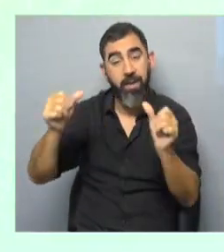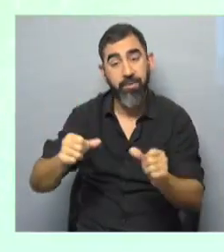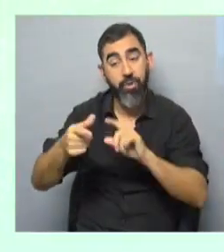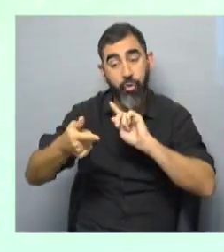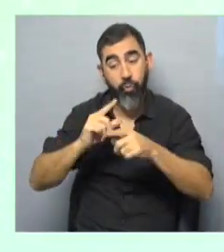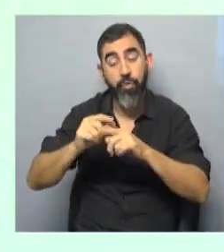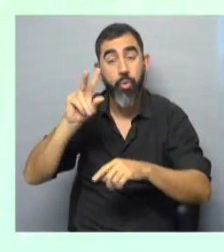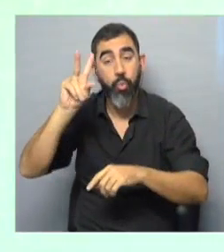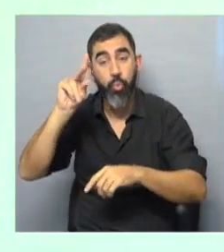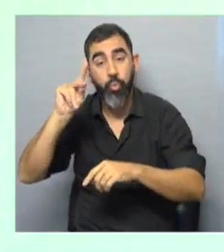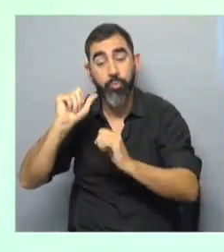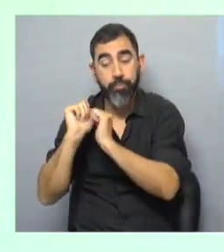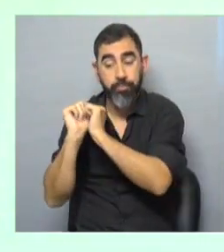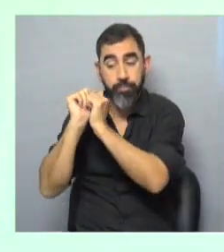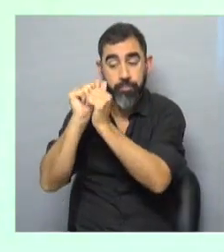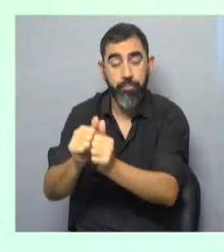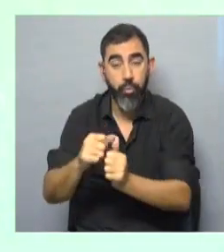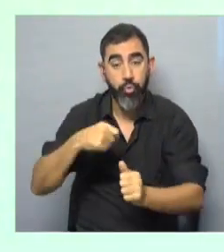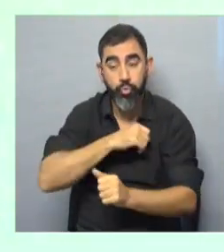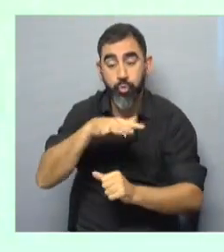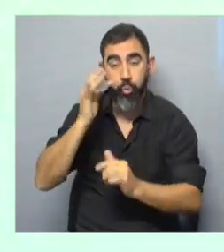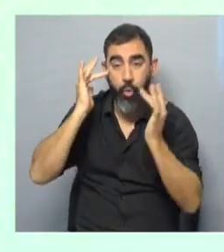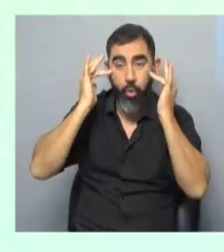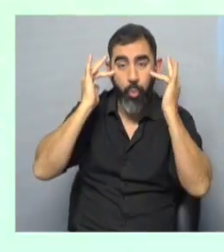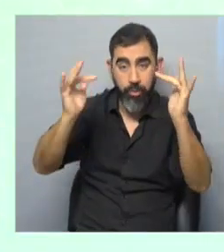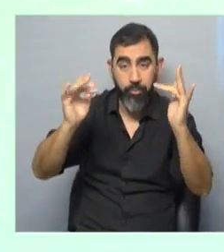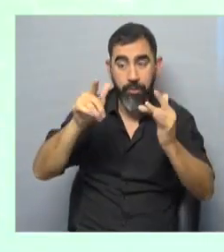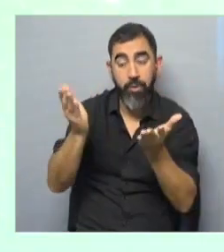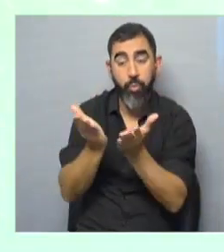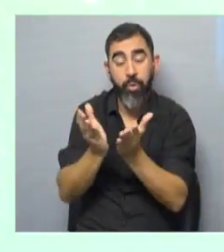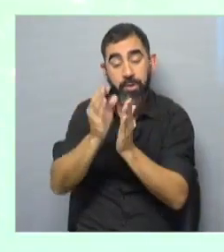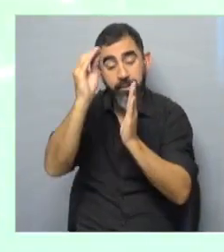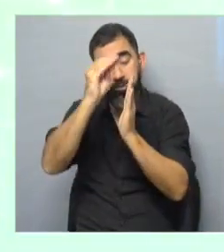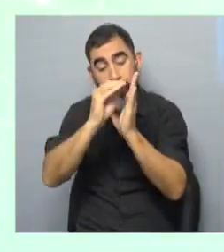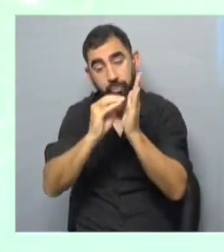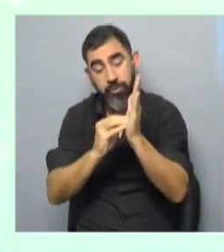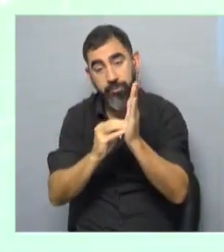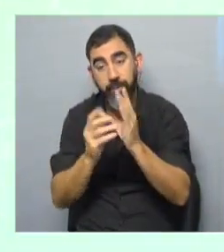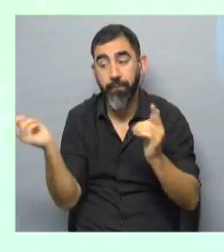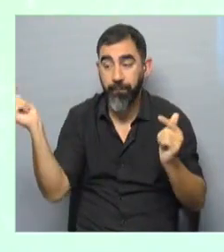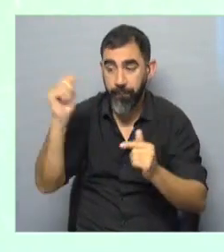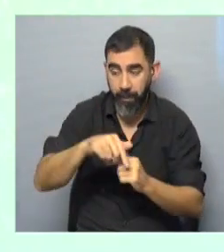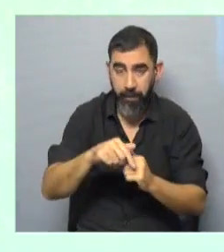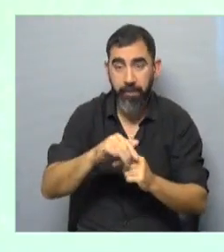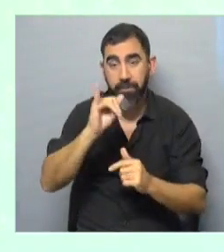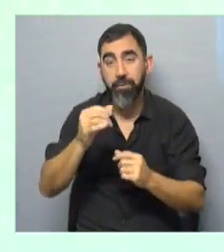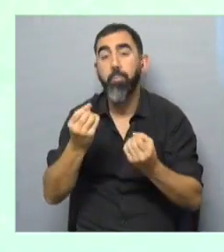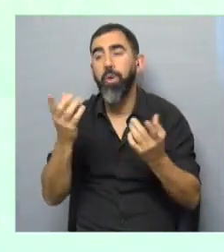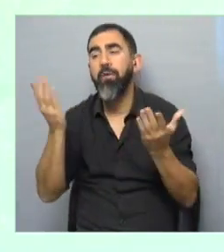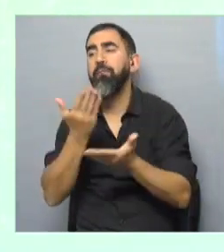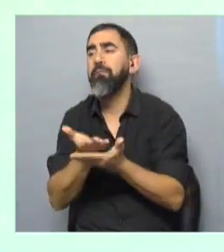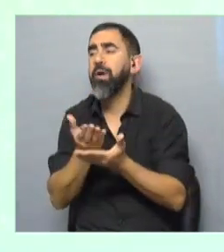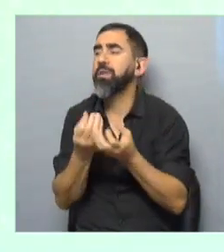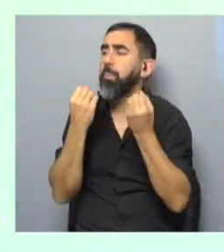convenio con la UTO es el acompañamiento socioeducativo. Es decir, bueno, a ver, ese alumno que se inscribió, que venga, si viene, por qué no viene,